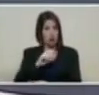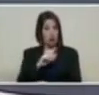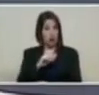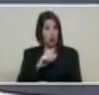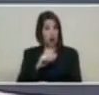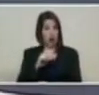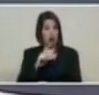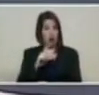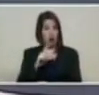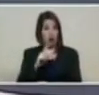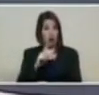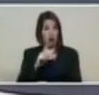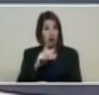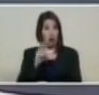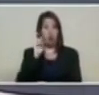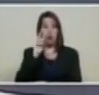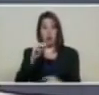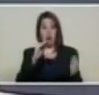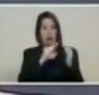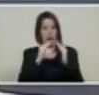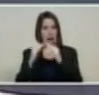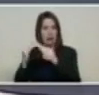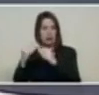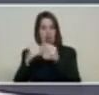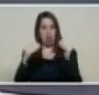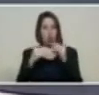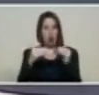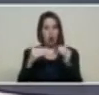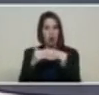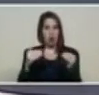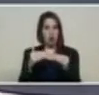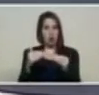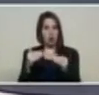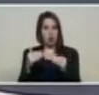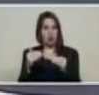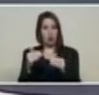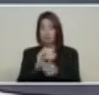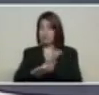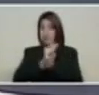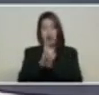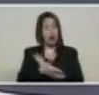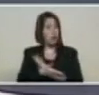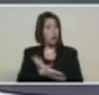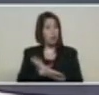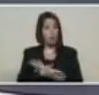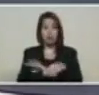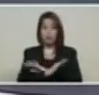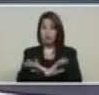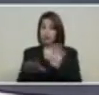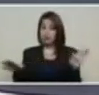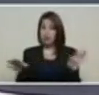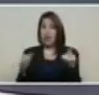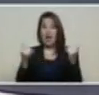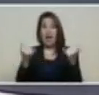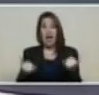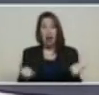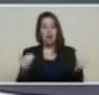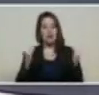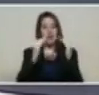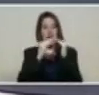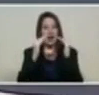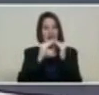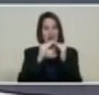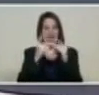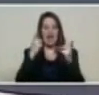no venden tremendas casas en dólares por ahí bueno eso se acabó ahora usted puede venderla en petro